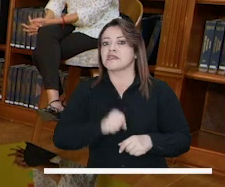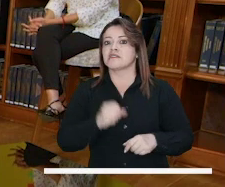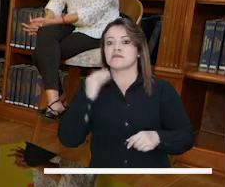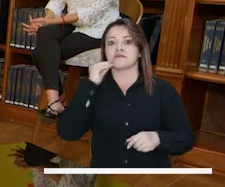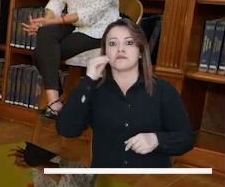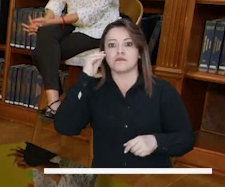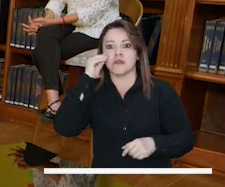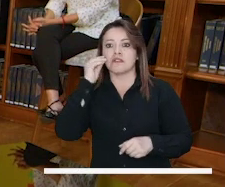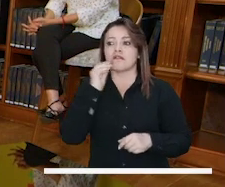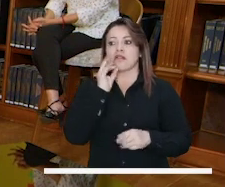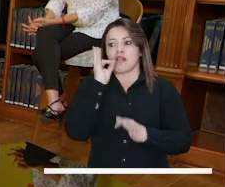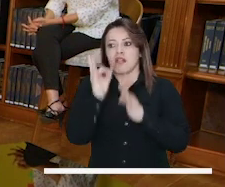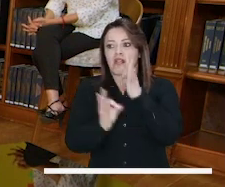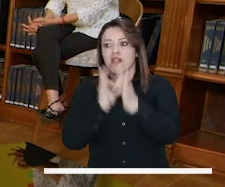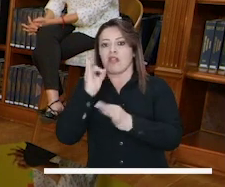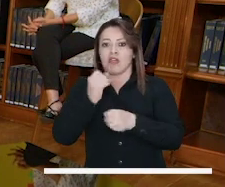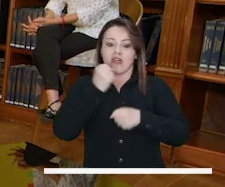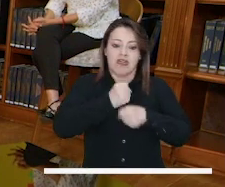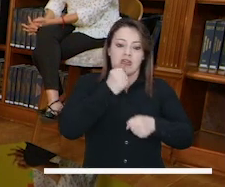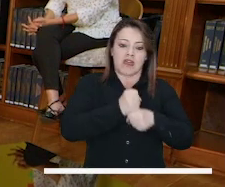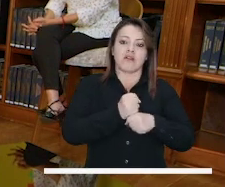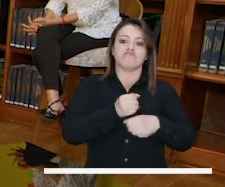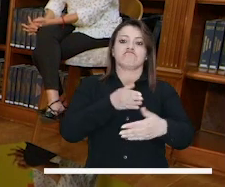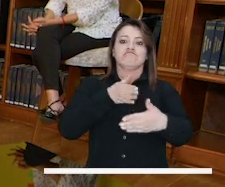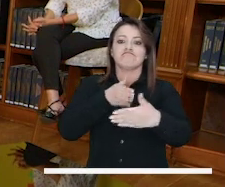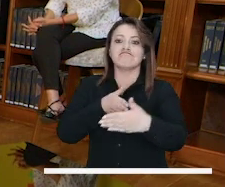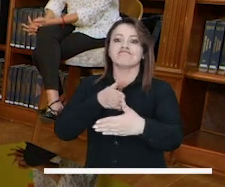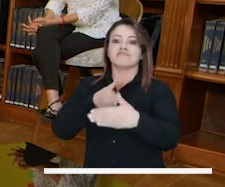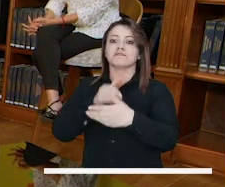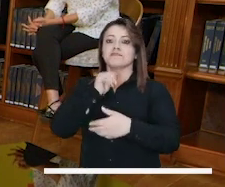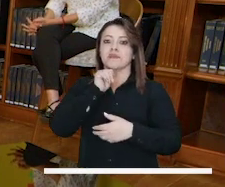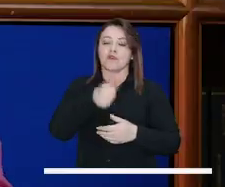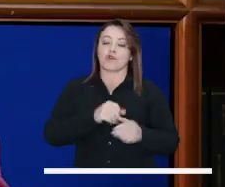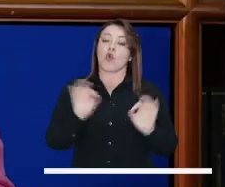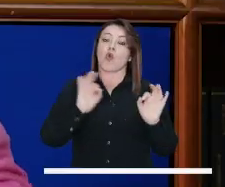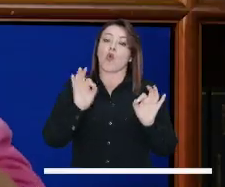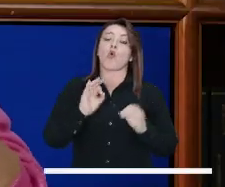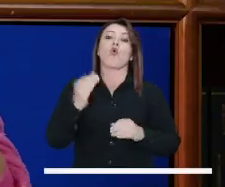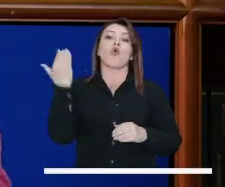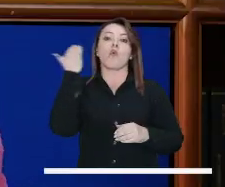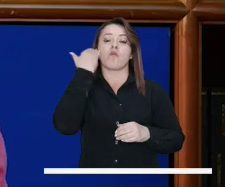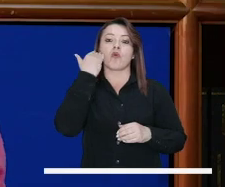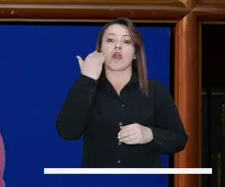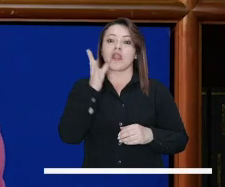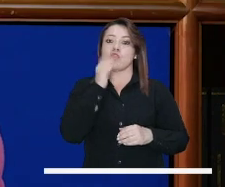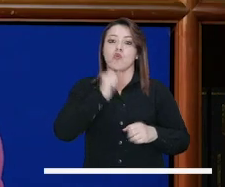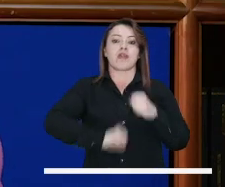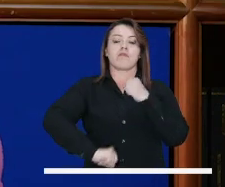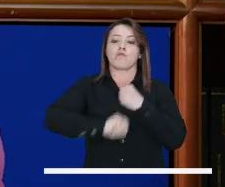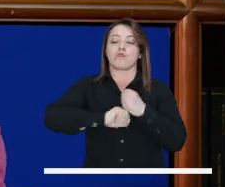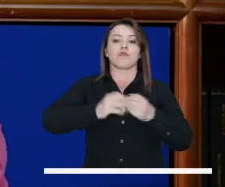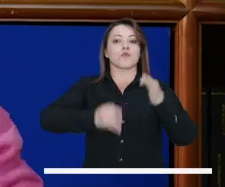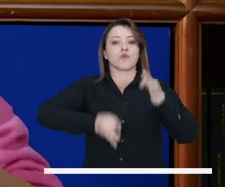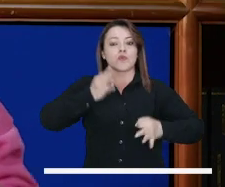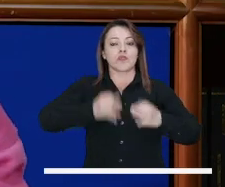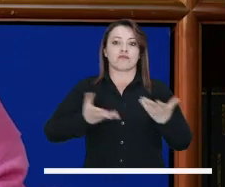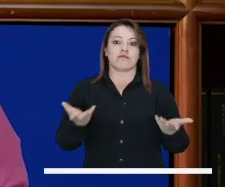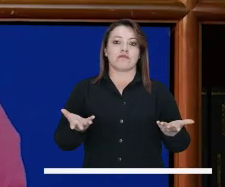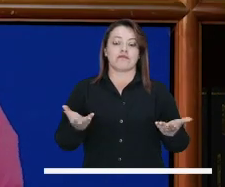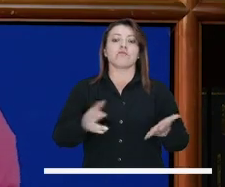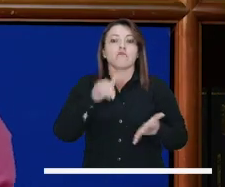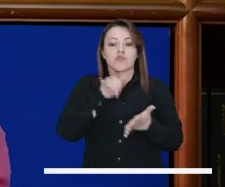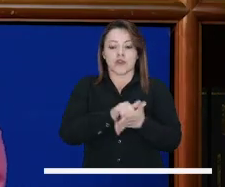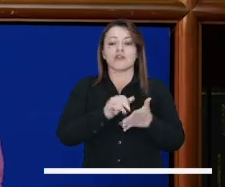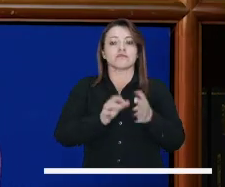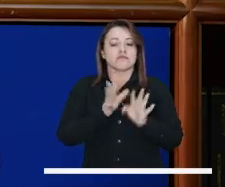que tenga a cargo varias personas, hijos, adultos mayores, en fin, pues va a tener muchísimas barreras más. No tiene